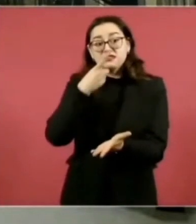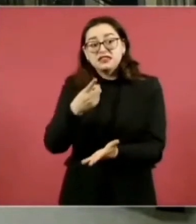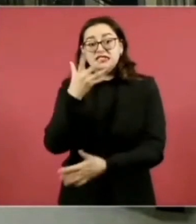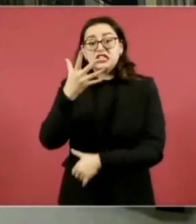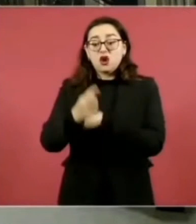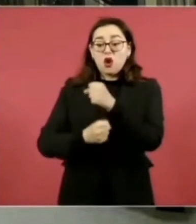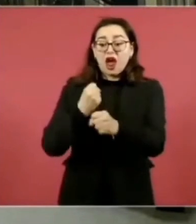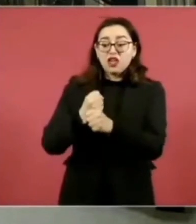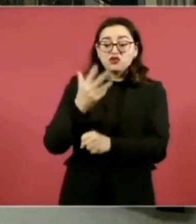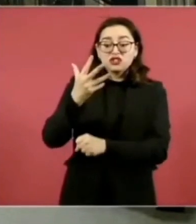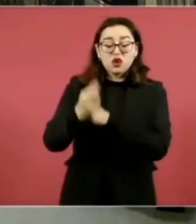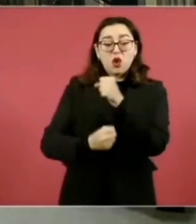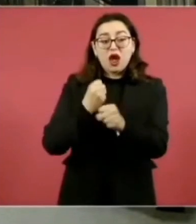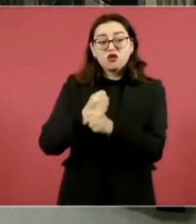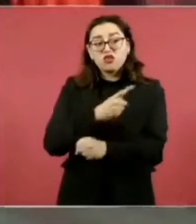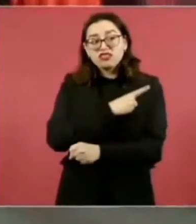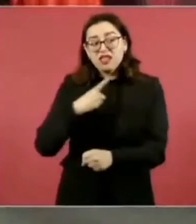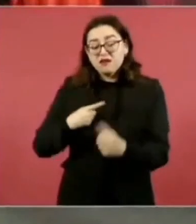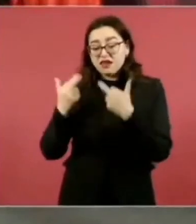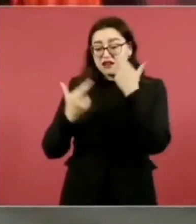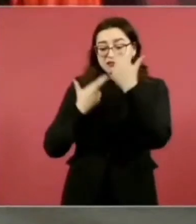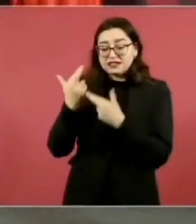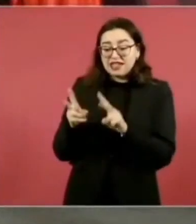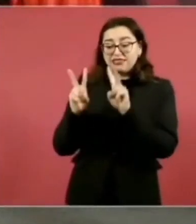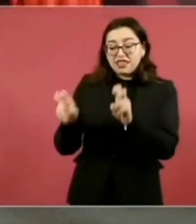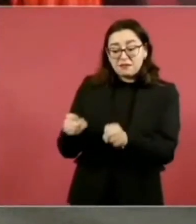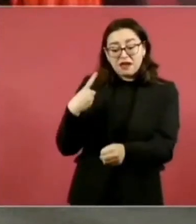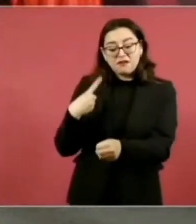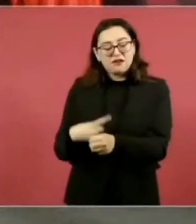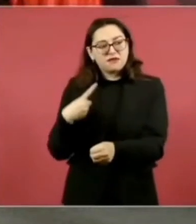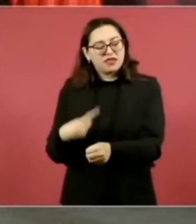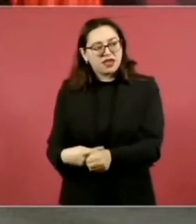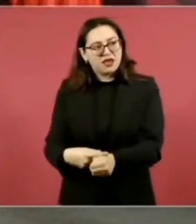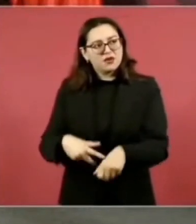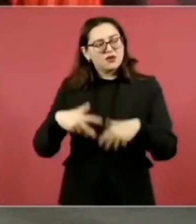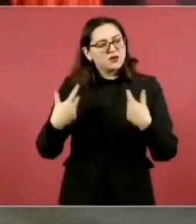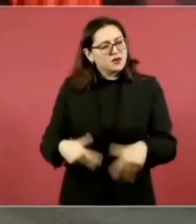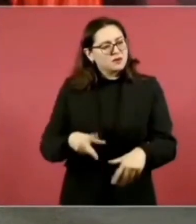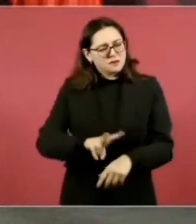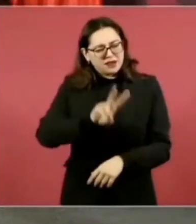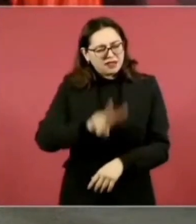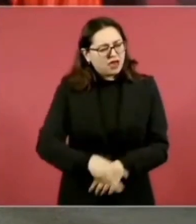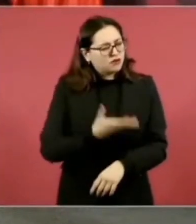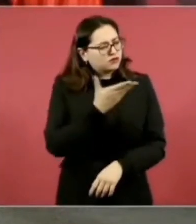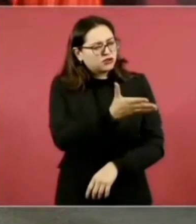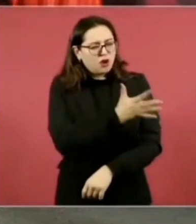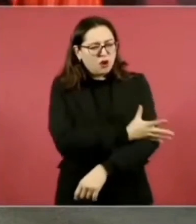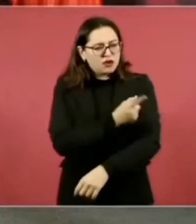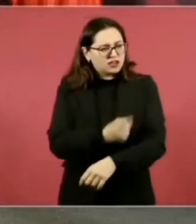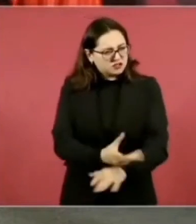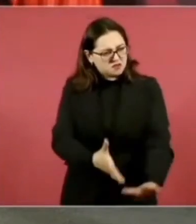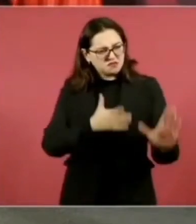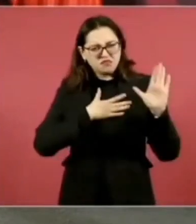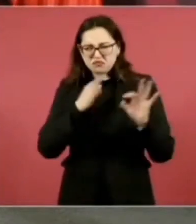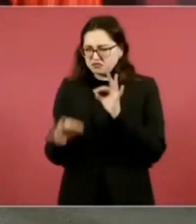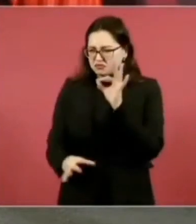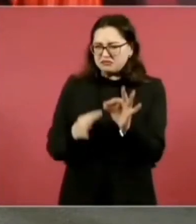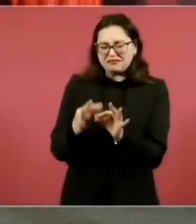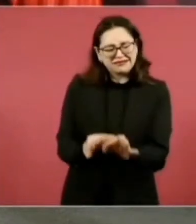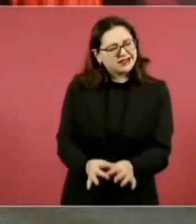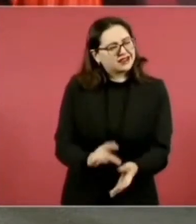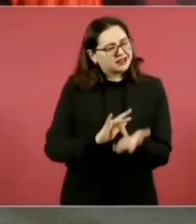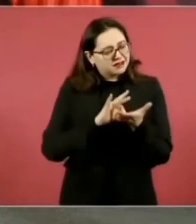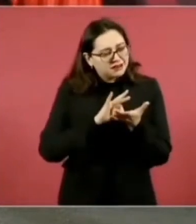sincera y comprometida con su gobierno, señor. Lo como último, por si fuera poco, nos envió usted,